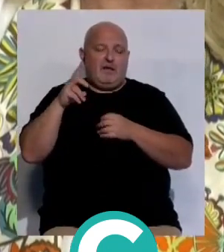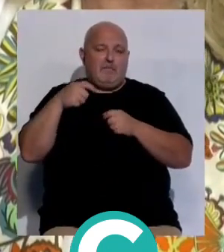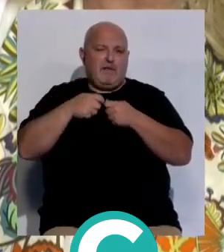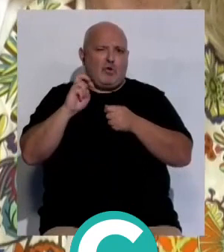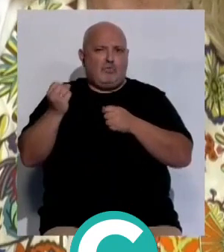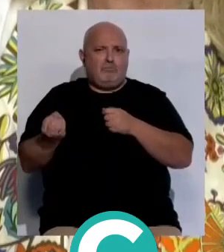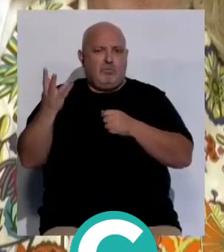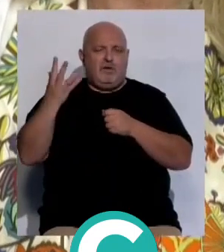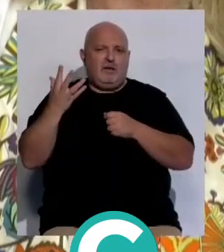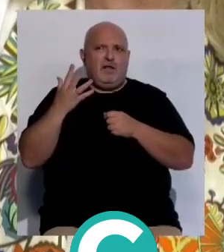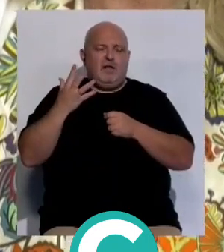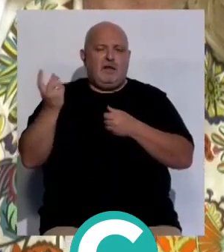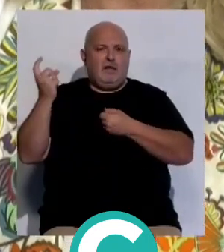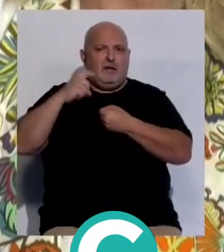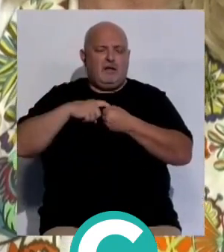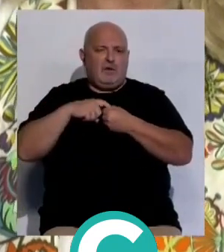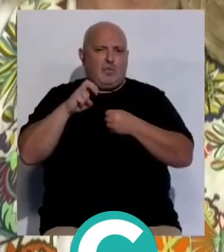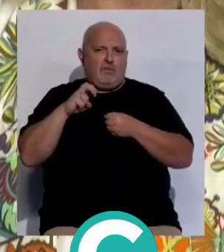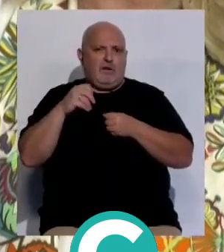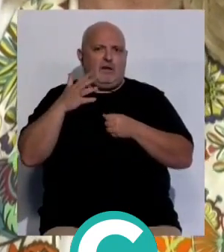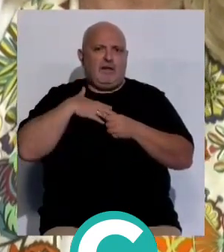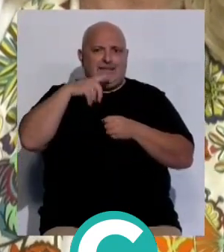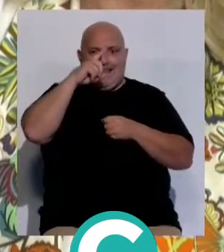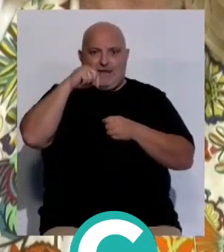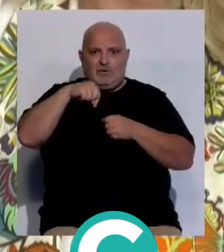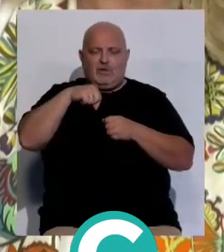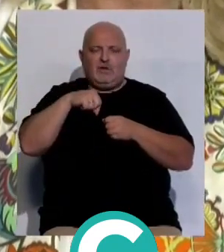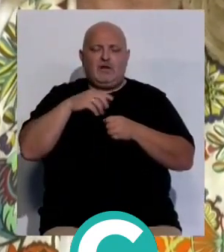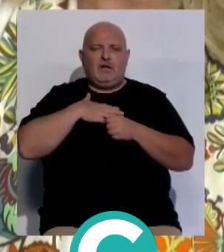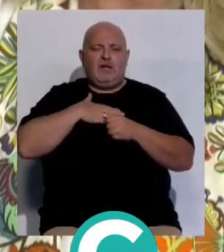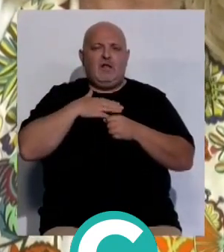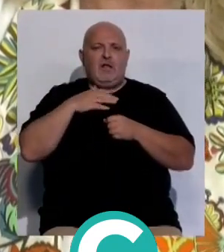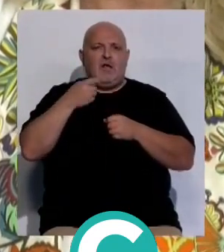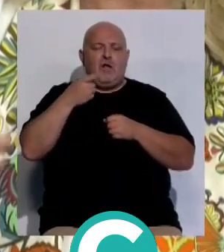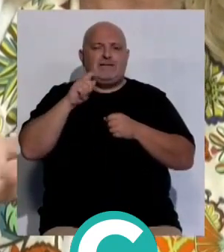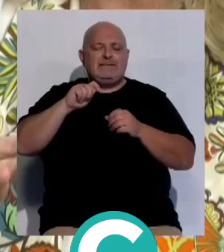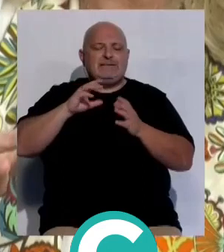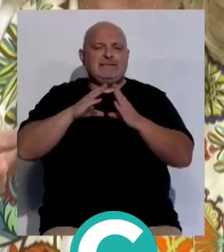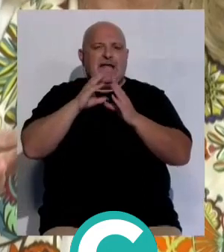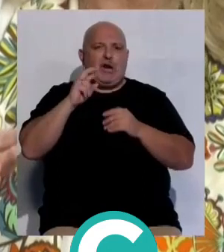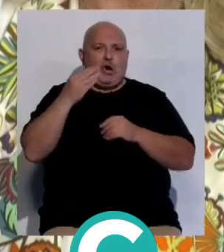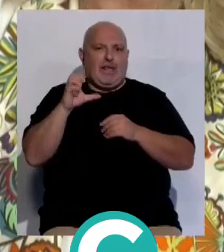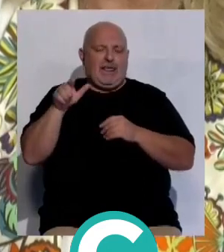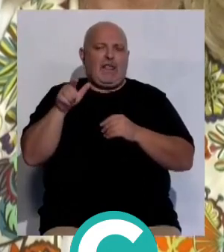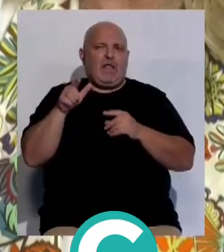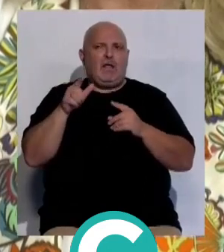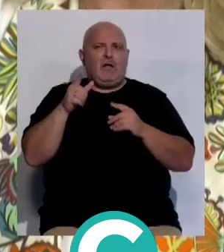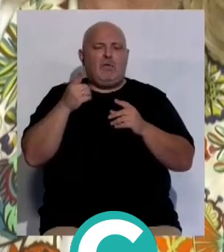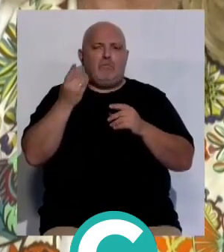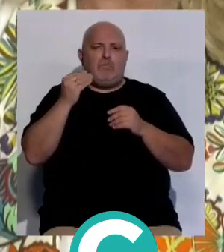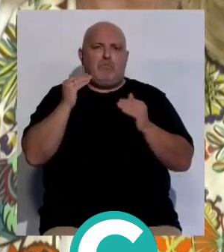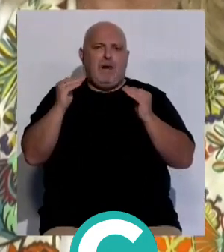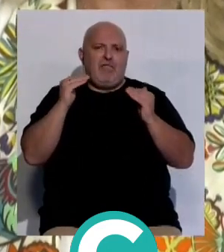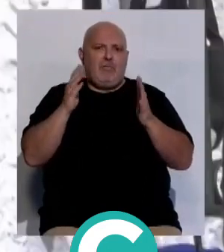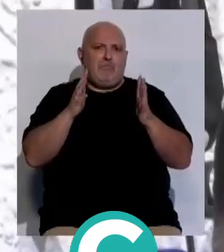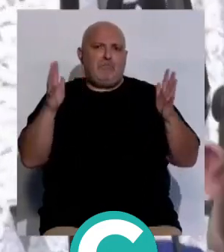Peña flamenca, que se ha incorporado a nuestra federación este año en el Valle del Guadiaro, San Roque, pues conseguimos que haya un plazo